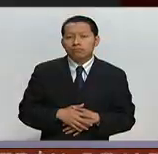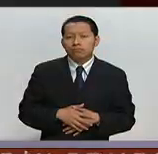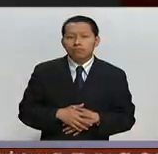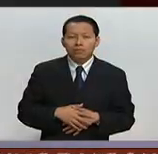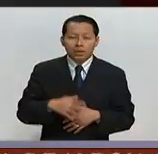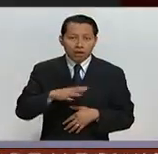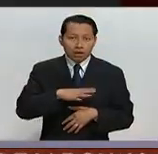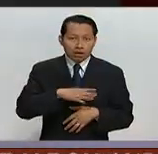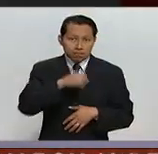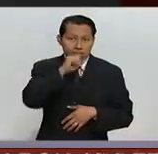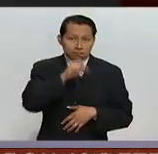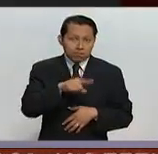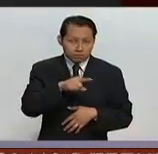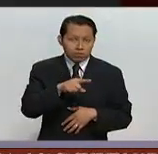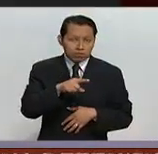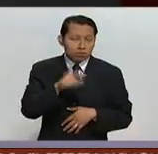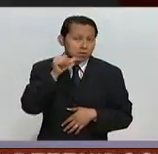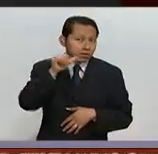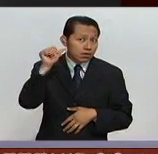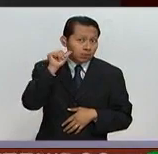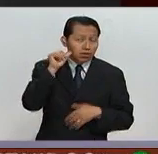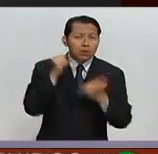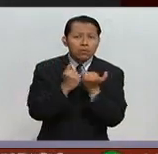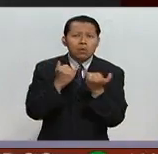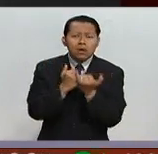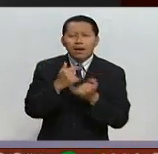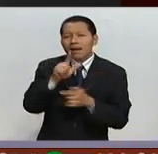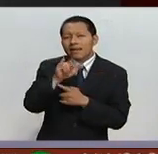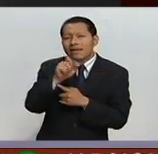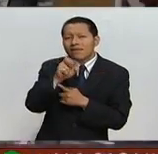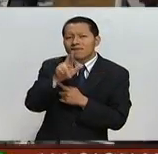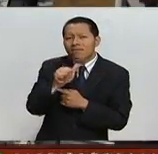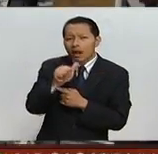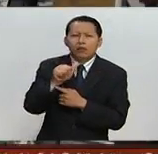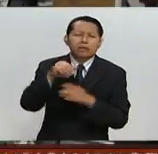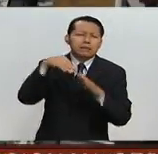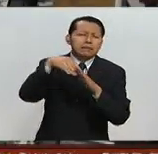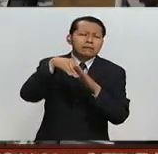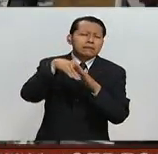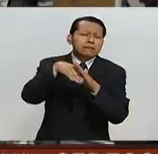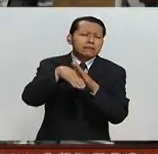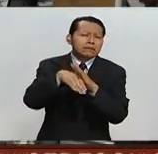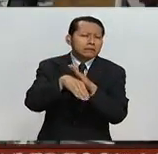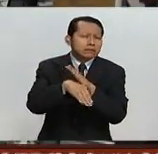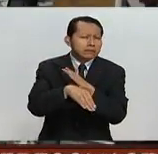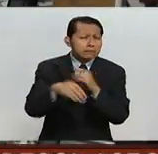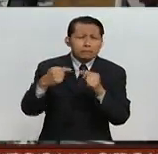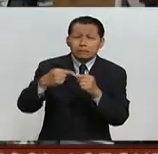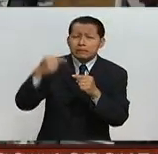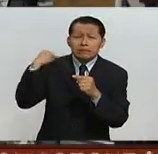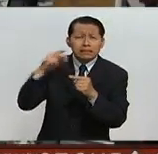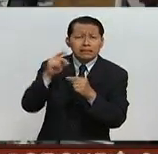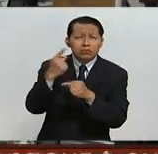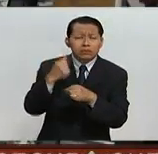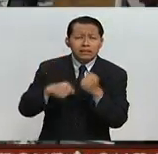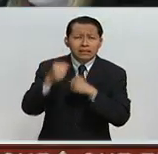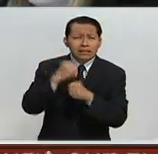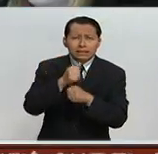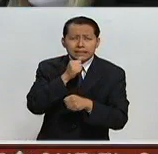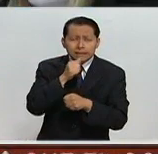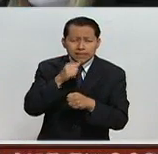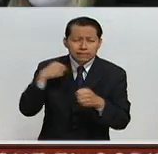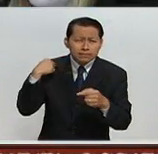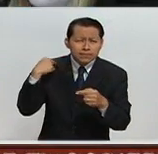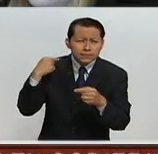Durante la jornada de ayer, la libra esterlina cayó a su menor nivel, le decía yo, en 31 años, luego de los resultados del referendo